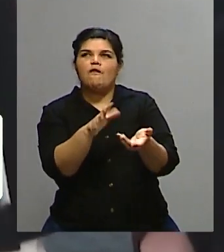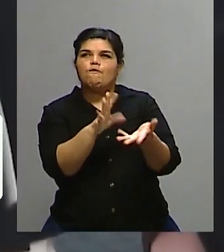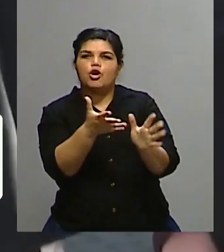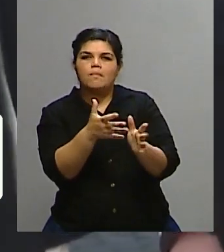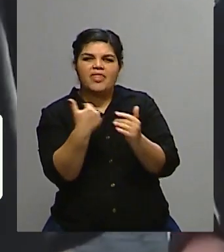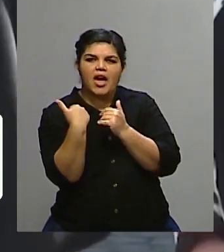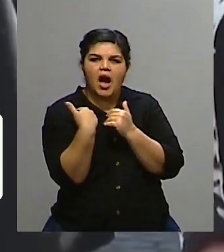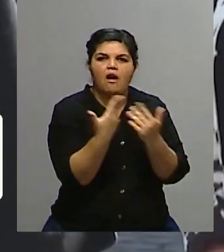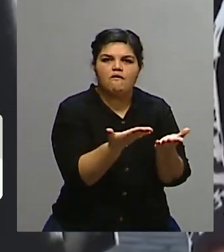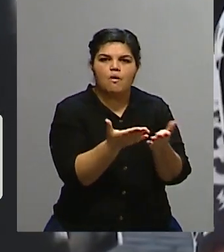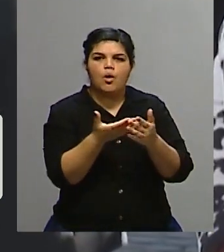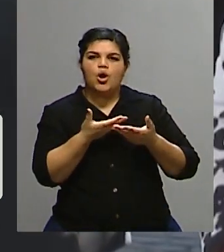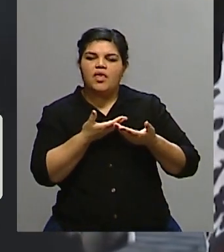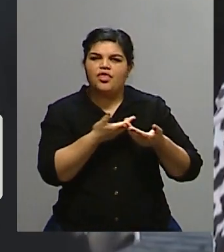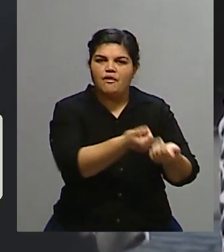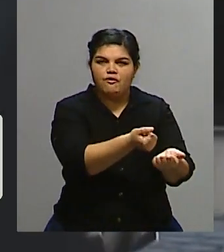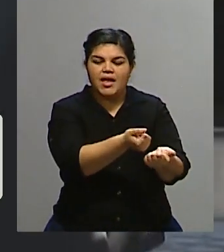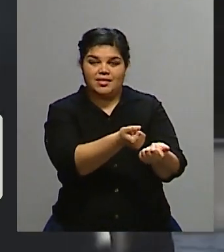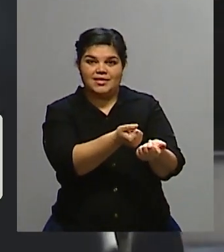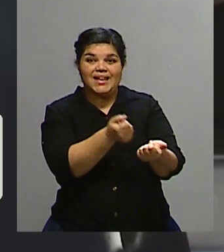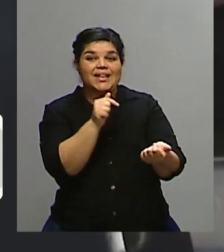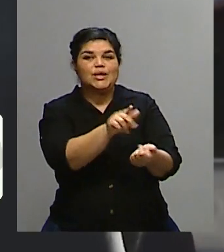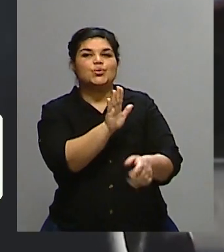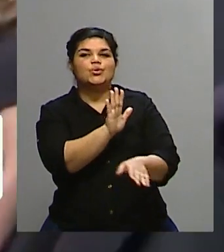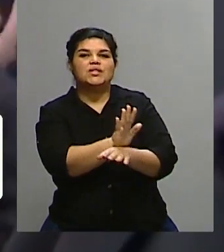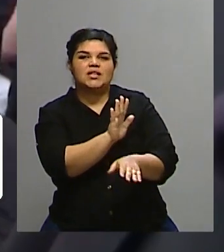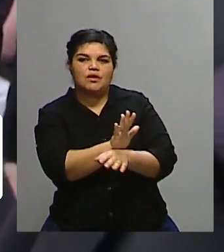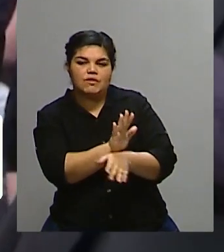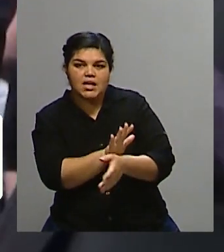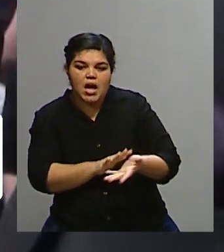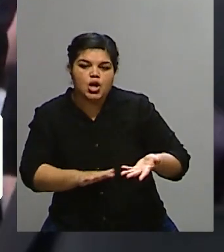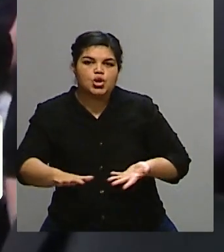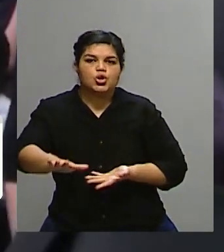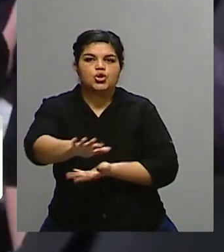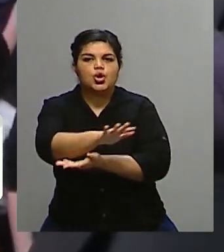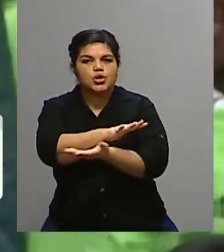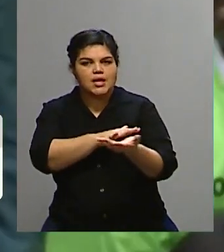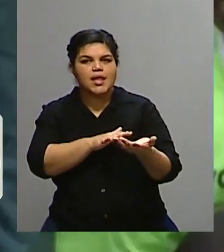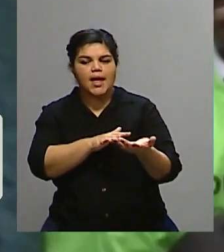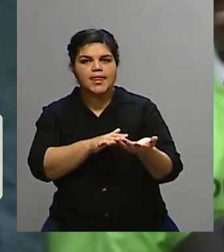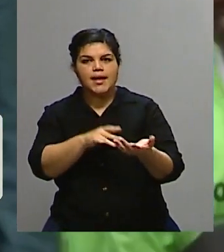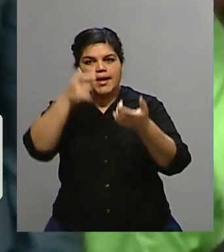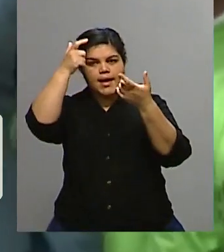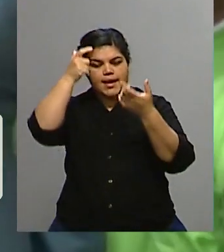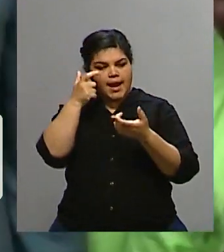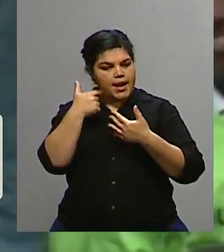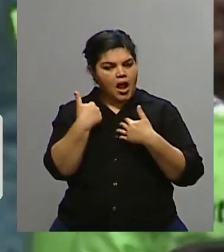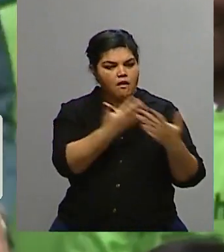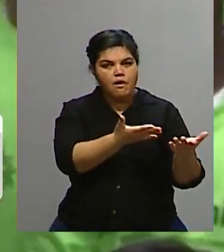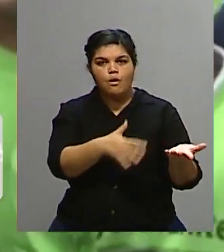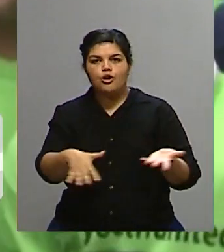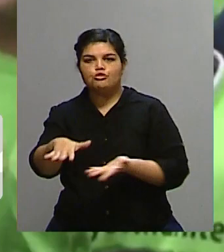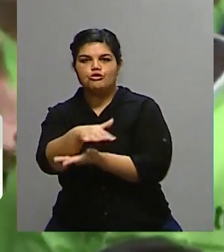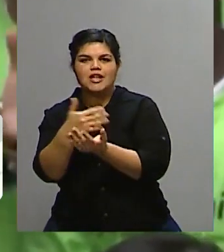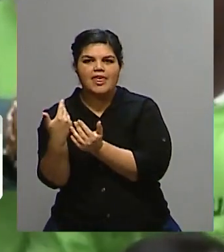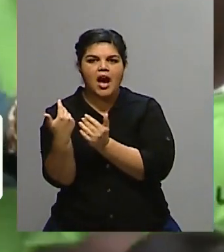gestos muy importantes. Que mejoran mucho su propia imagen, la imagen del rey y de la reina consorte frente